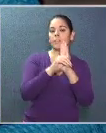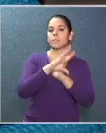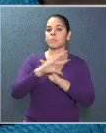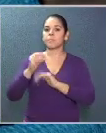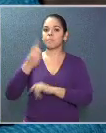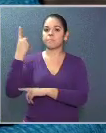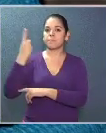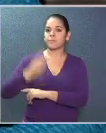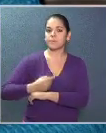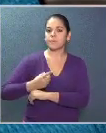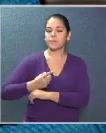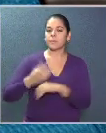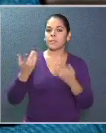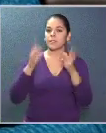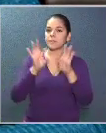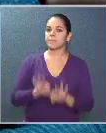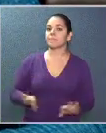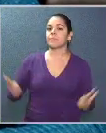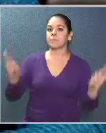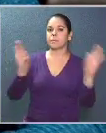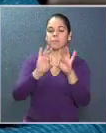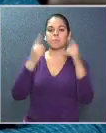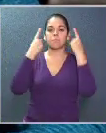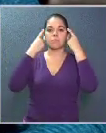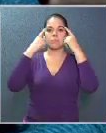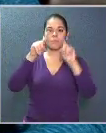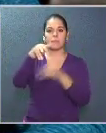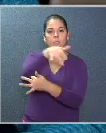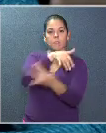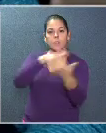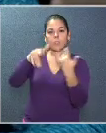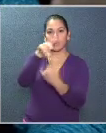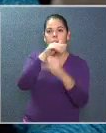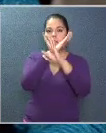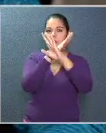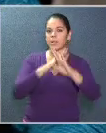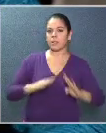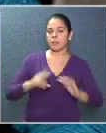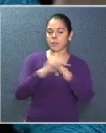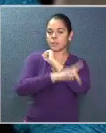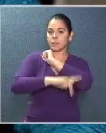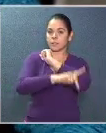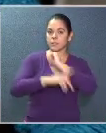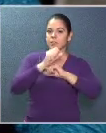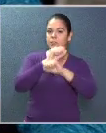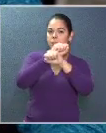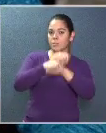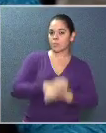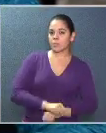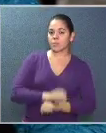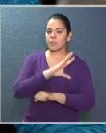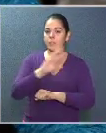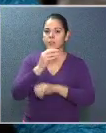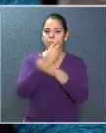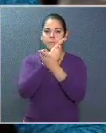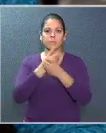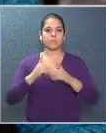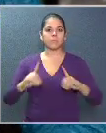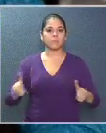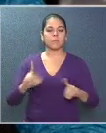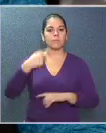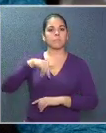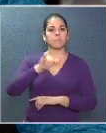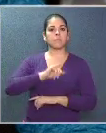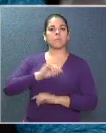responsabilidades es la clave para la convivencia pacífica en un país de tradición civilista y democrático